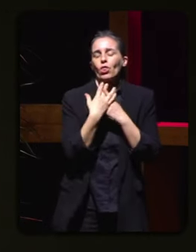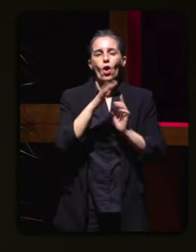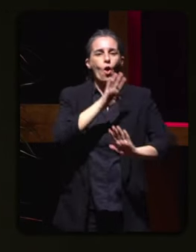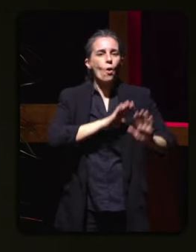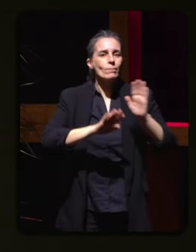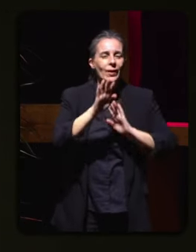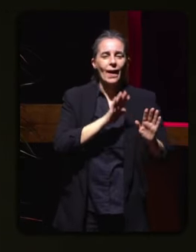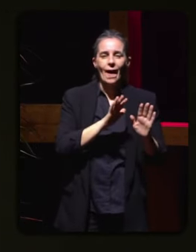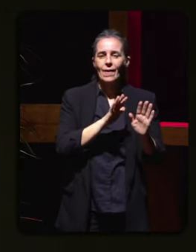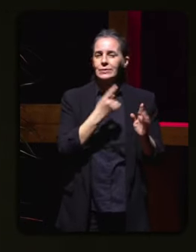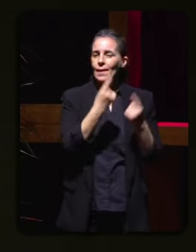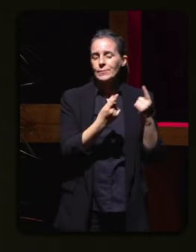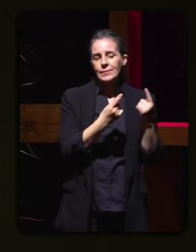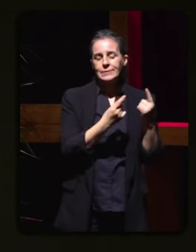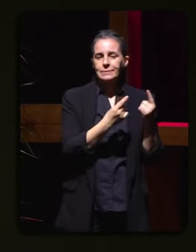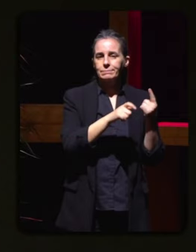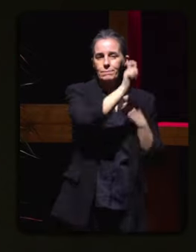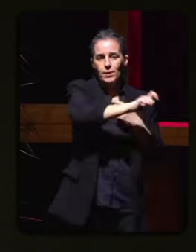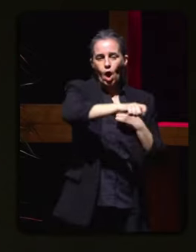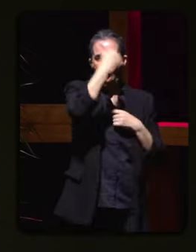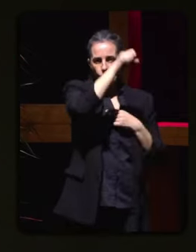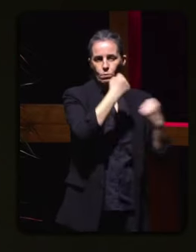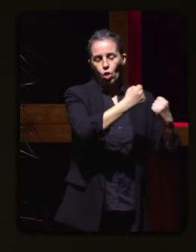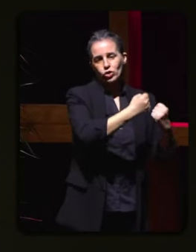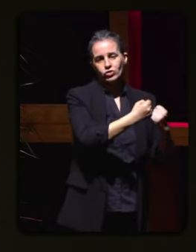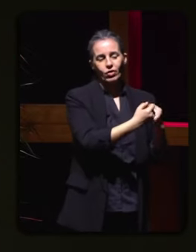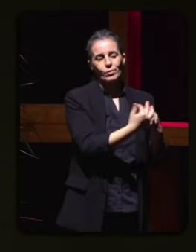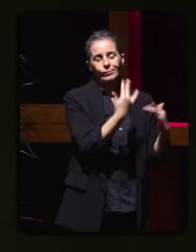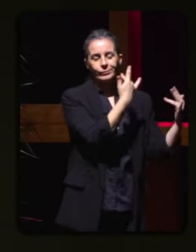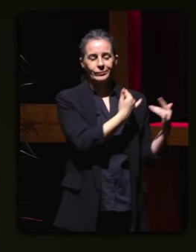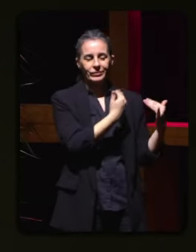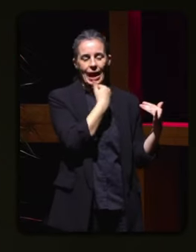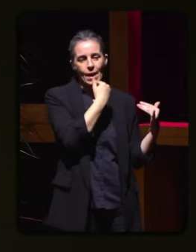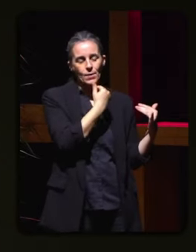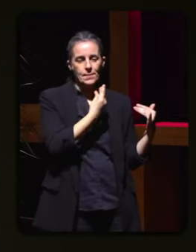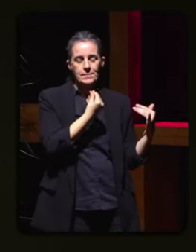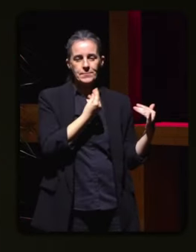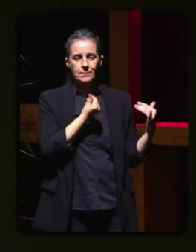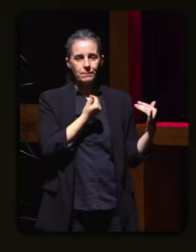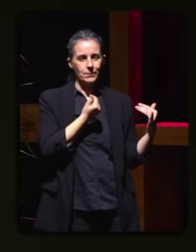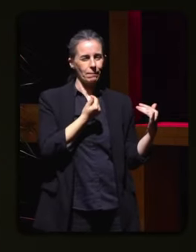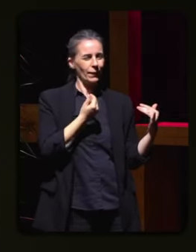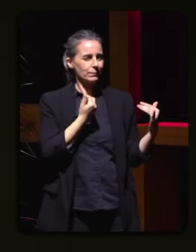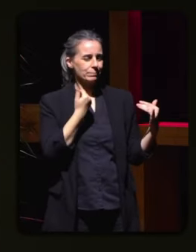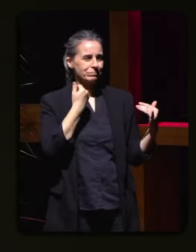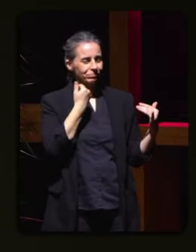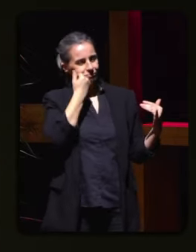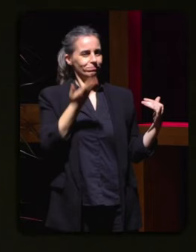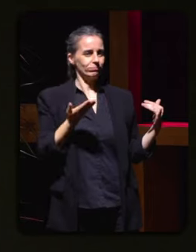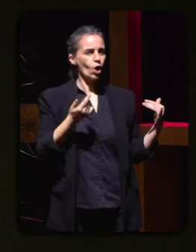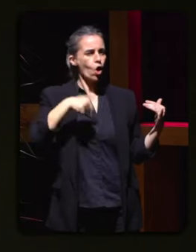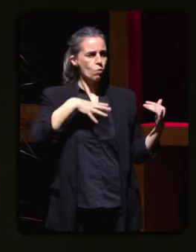insinuacións indesexables por parte de algún home poderoso situacións que xe serían absolutamente denunciables